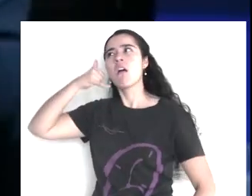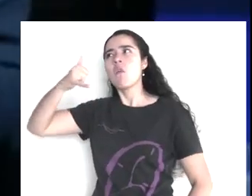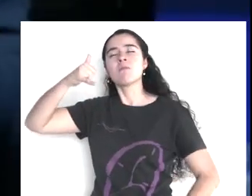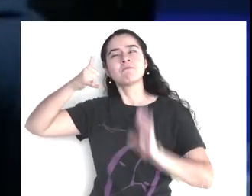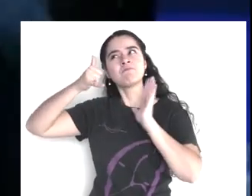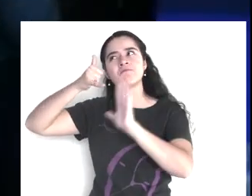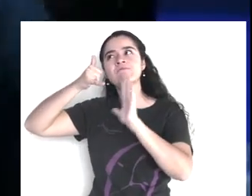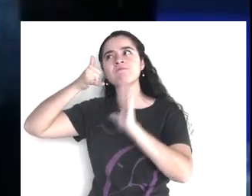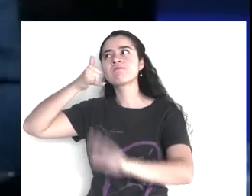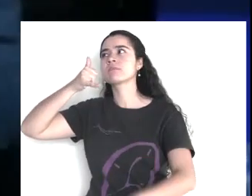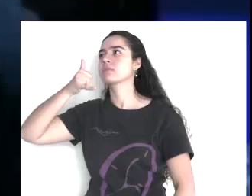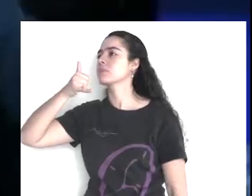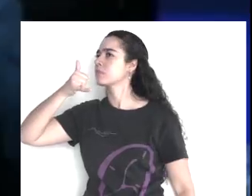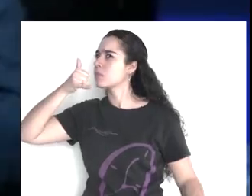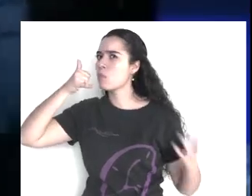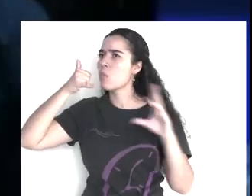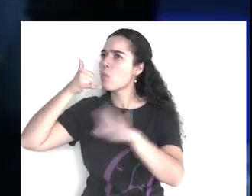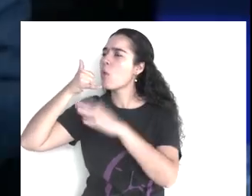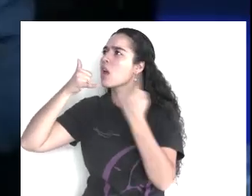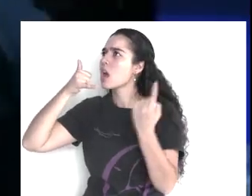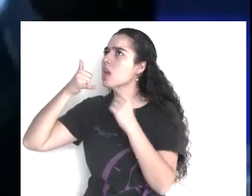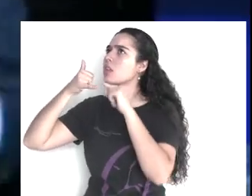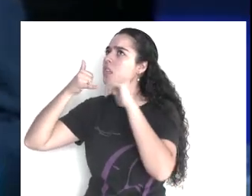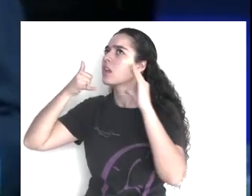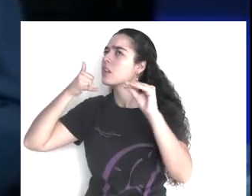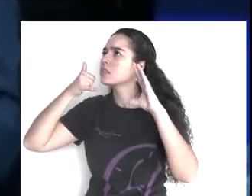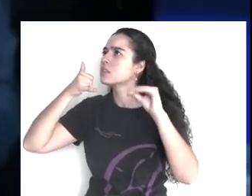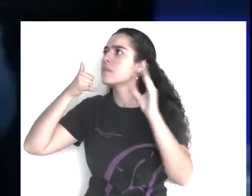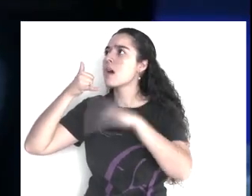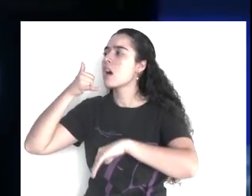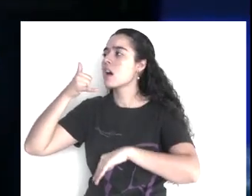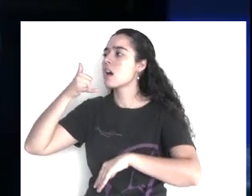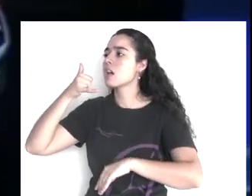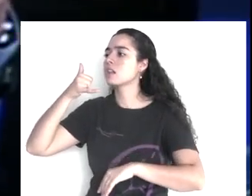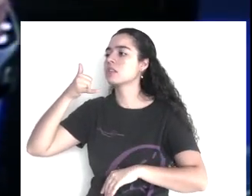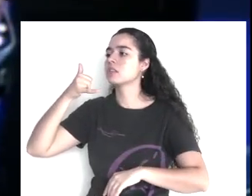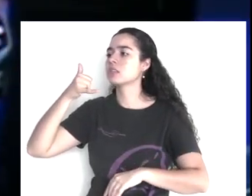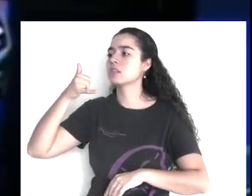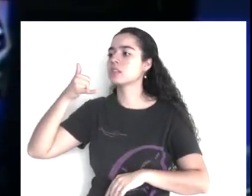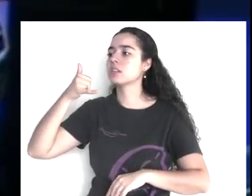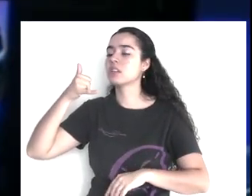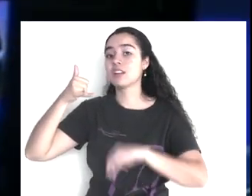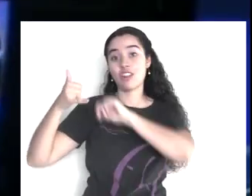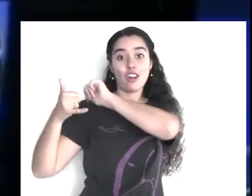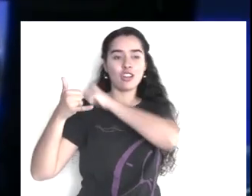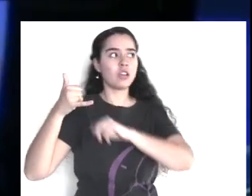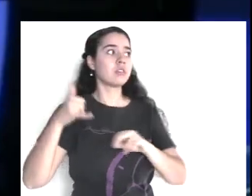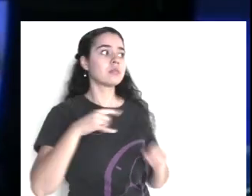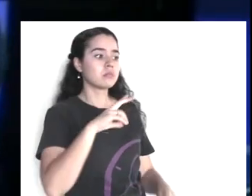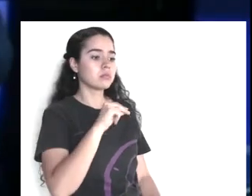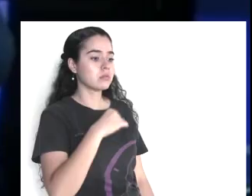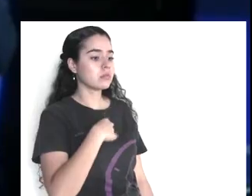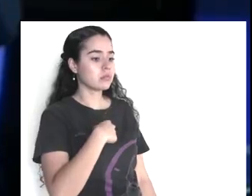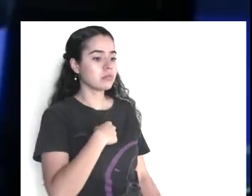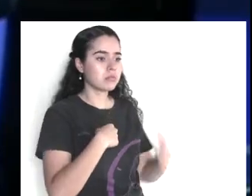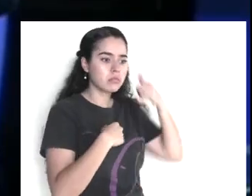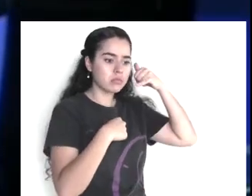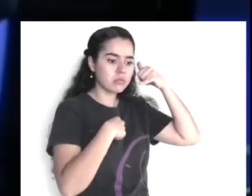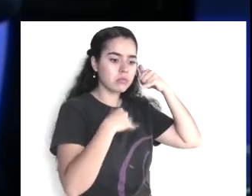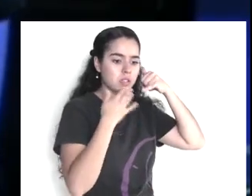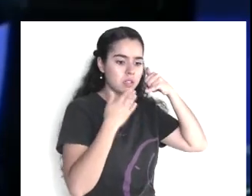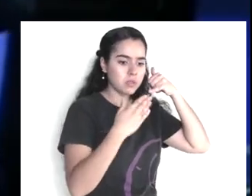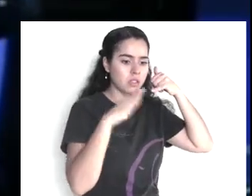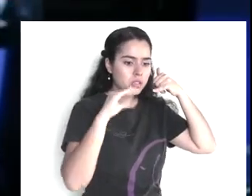te hago una advertencia, no enseñes falsas doctrinas, y me va a ¿de qué está hablando pastor? es que yo sé, que tú